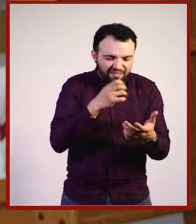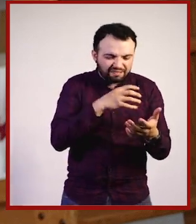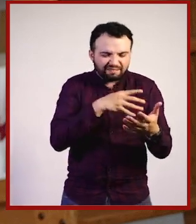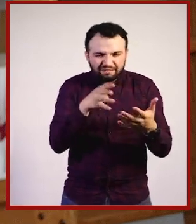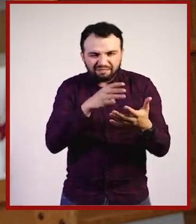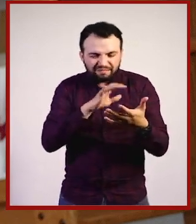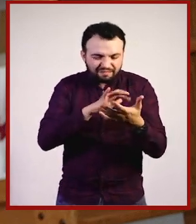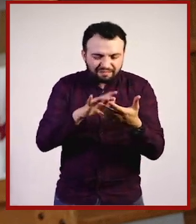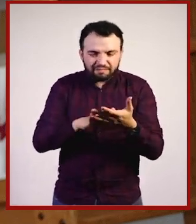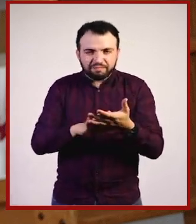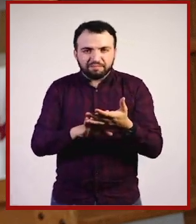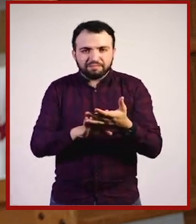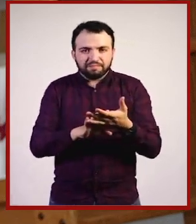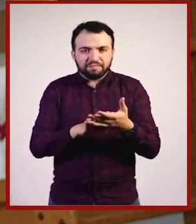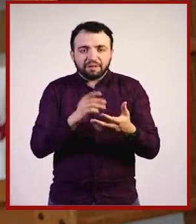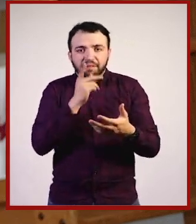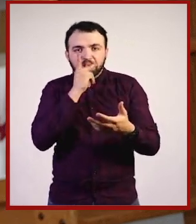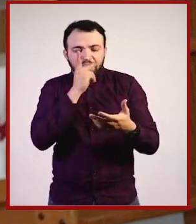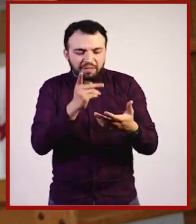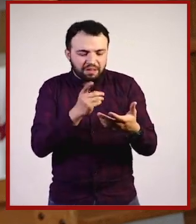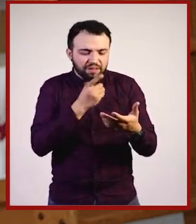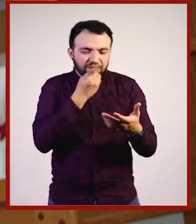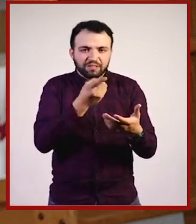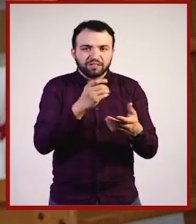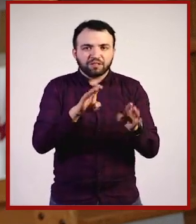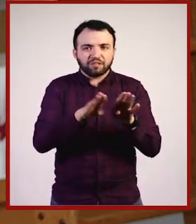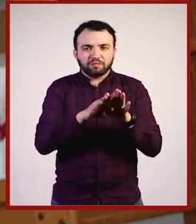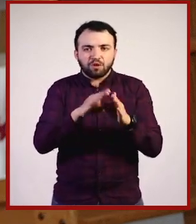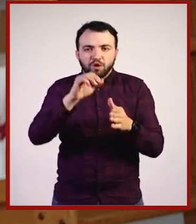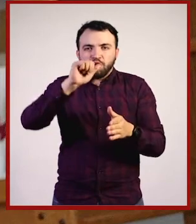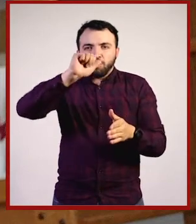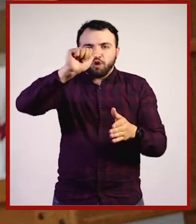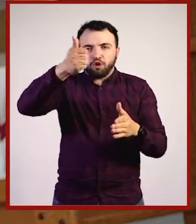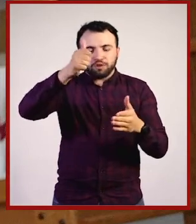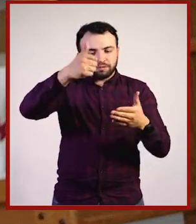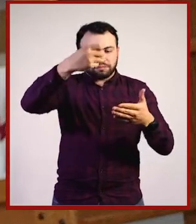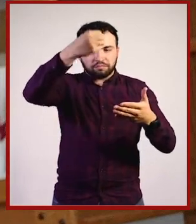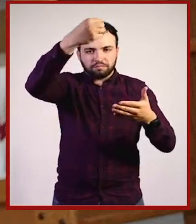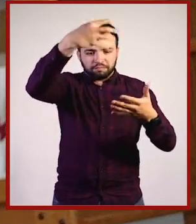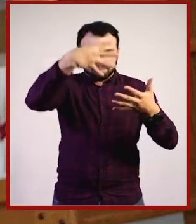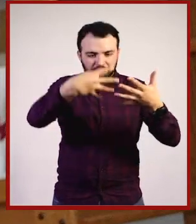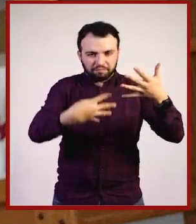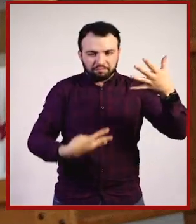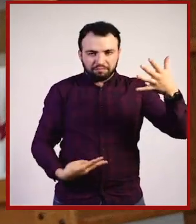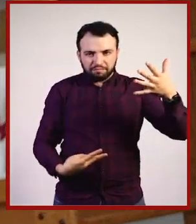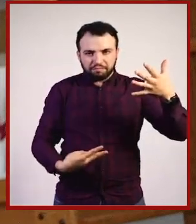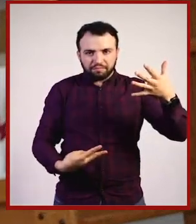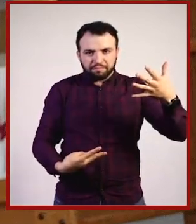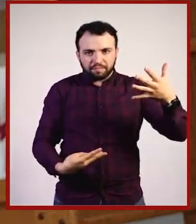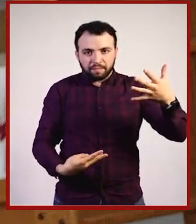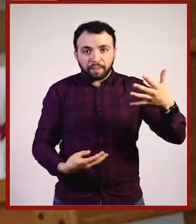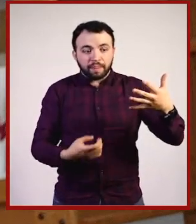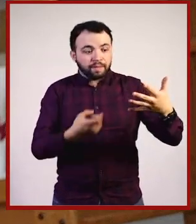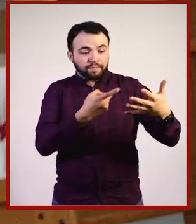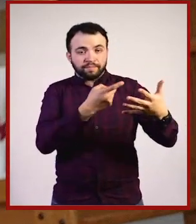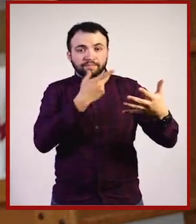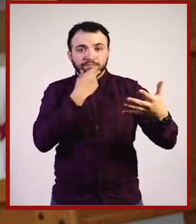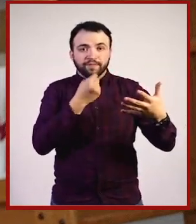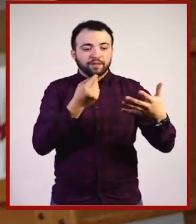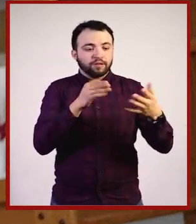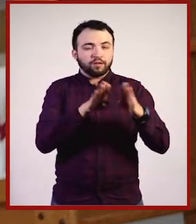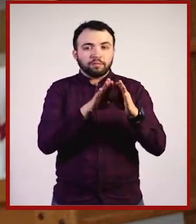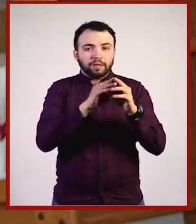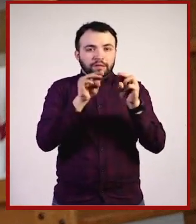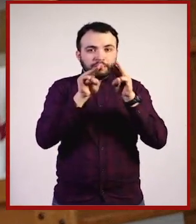un poema muy largo en donde cada verso tiene 11 sílabas. Los poetas a esto le llaman endecasílabos. Entonces, él tenía que medir las